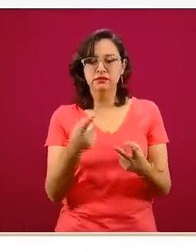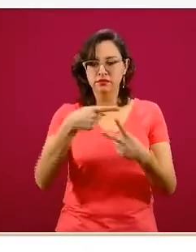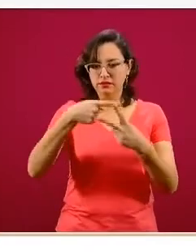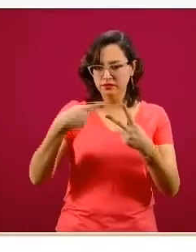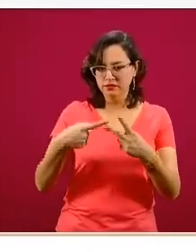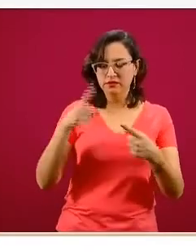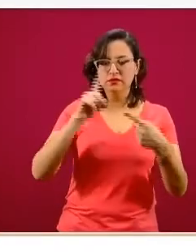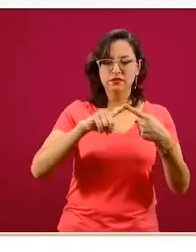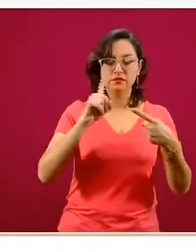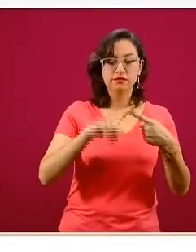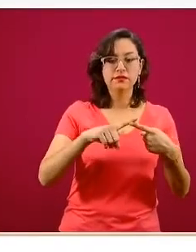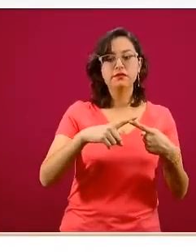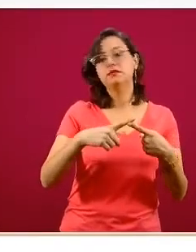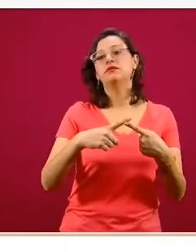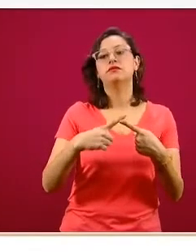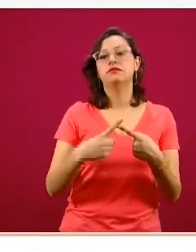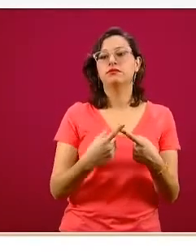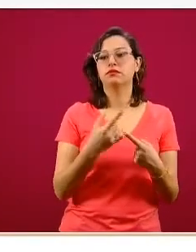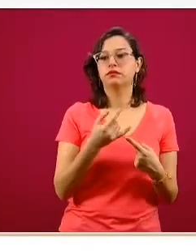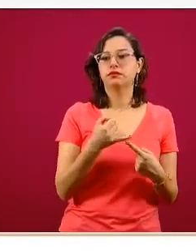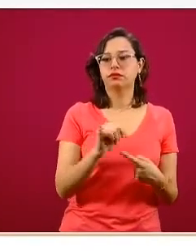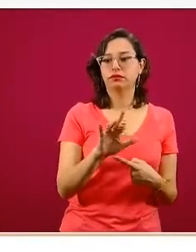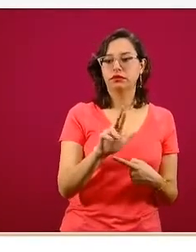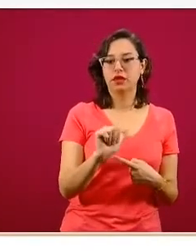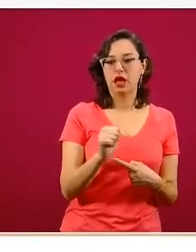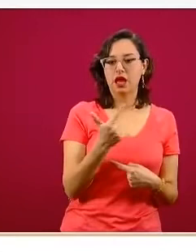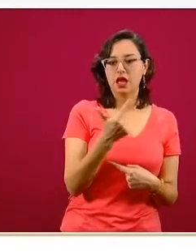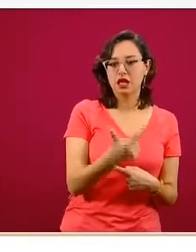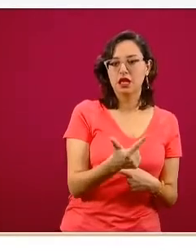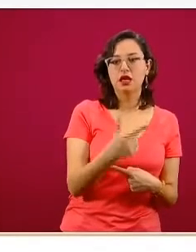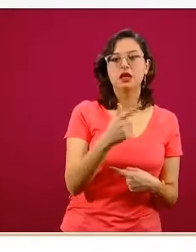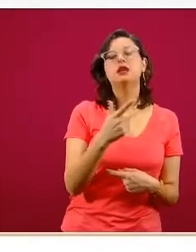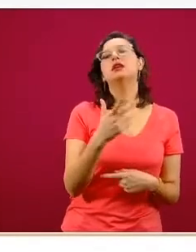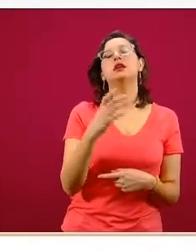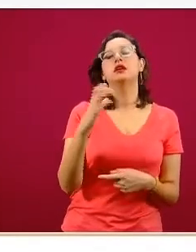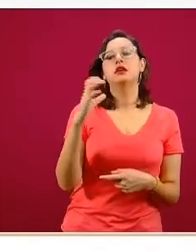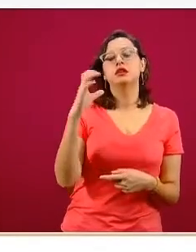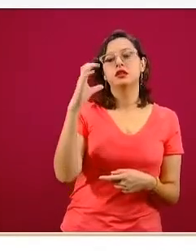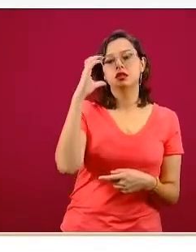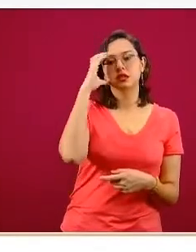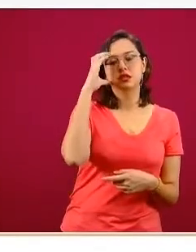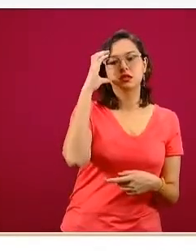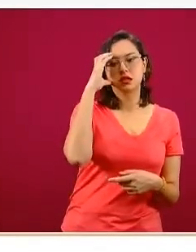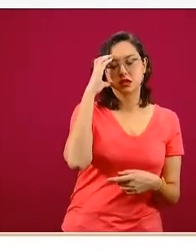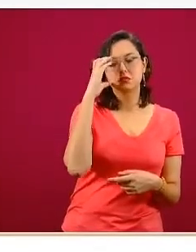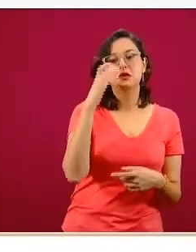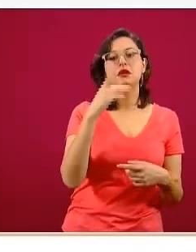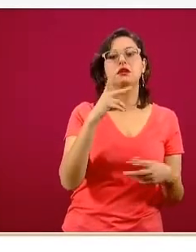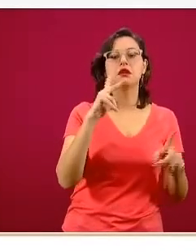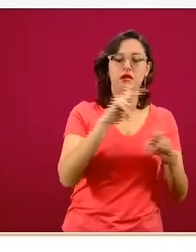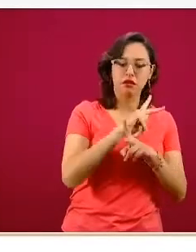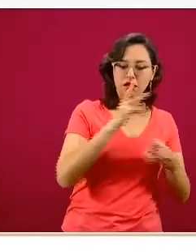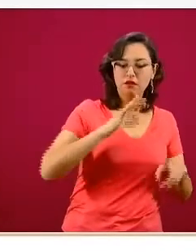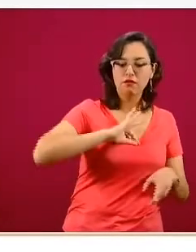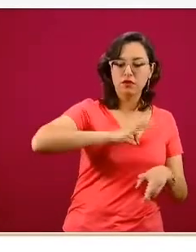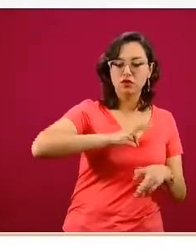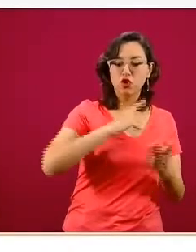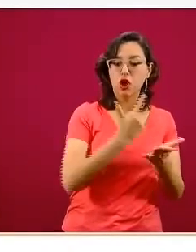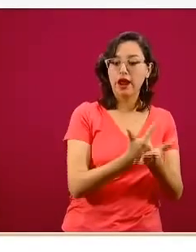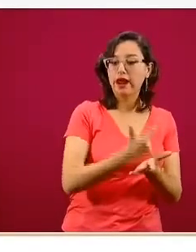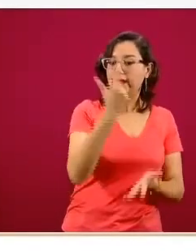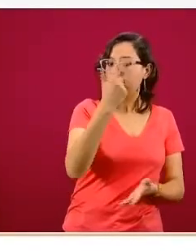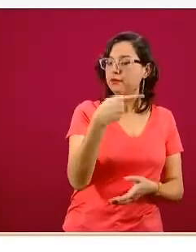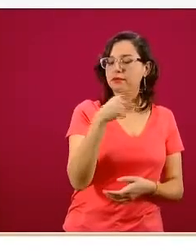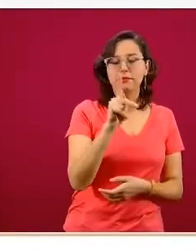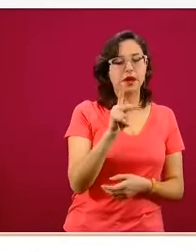casos de IRAJ, infecciones respiratorias agudas graves, pero que no requieren de un ventilador, es decir, que tienen una